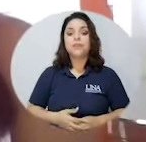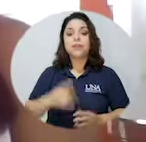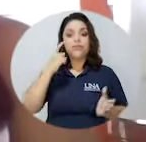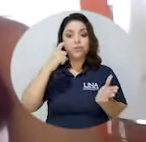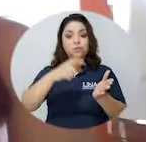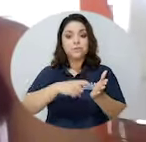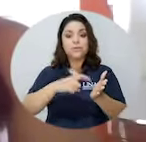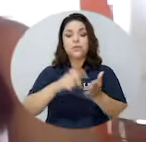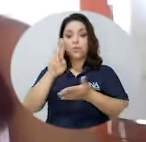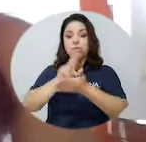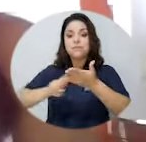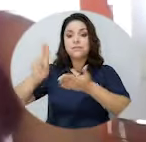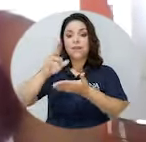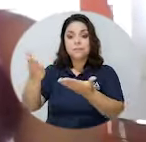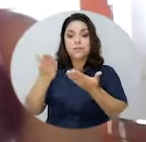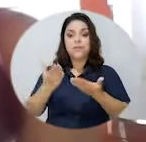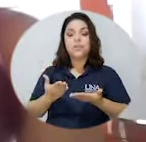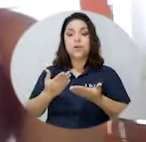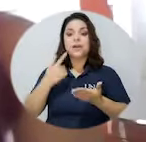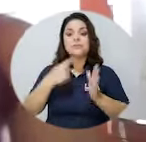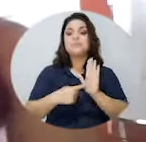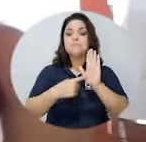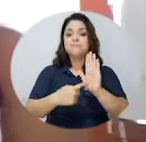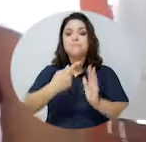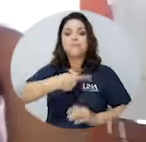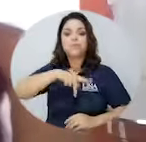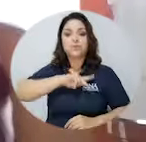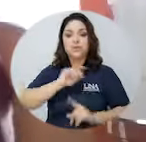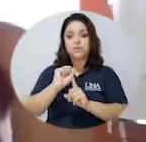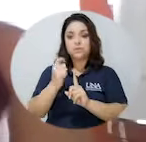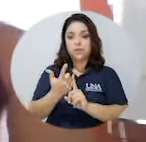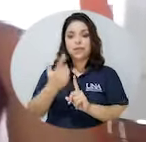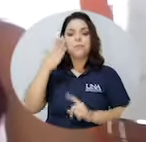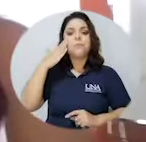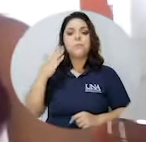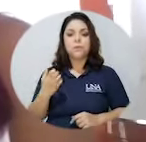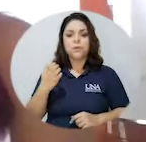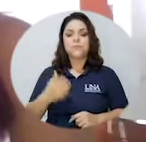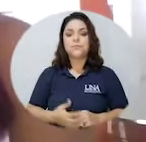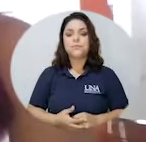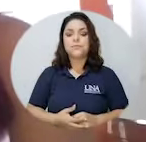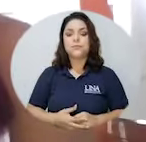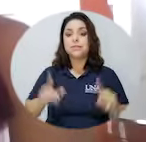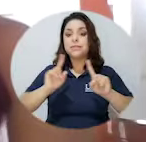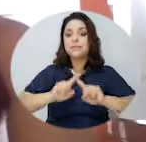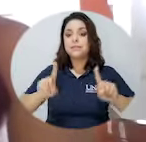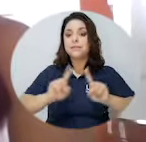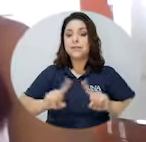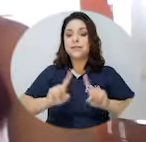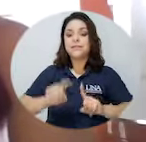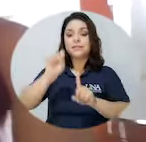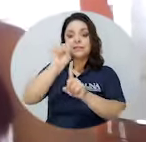que me dio la universidad es el mérito personal social, esto debido a diferentes